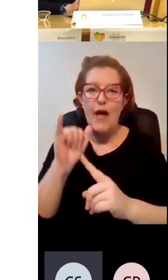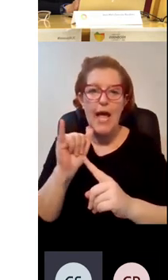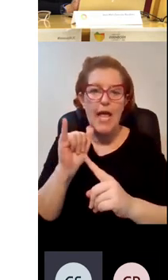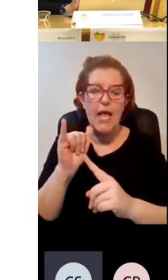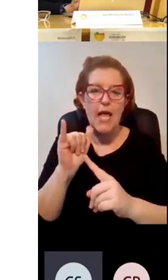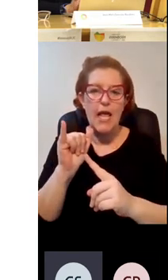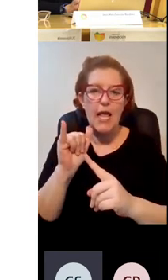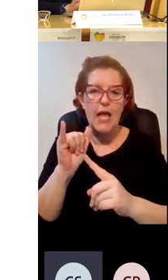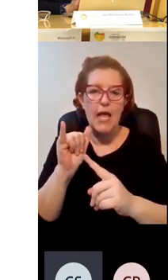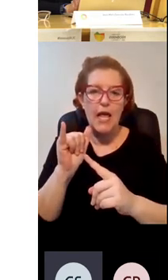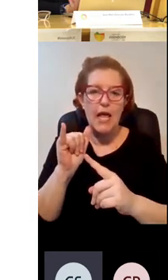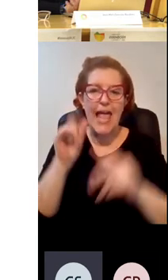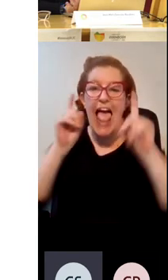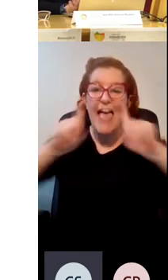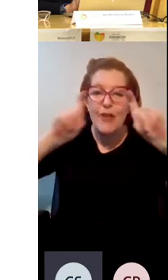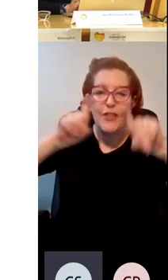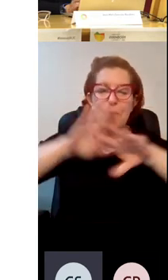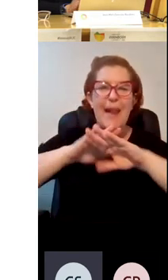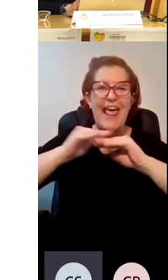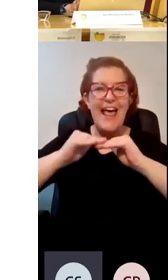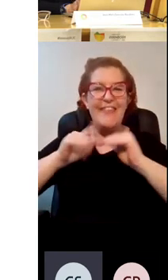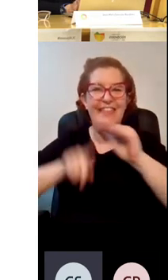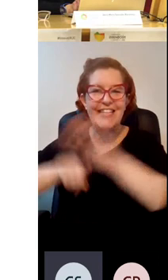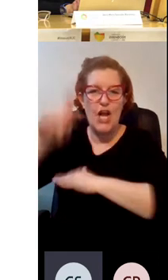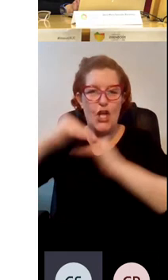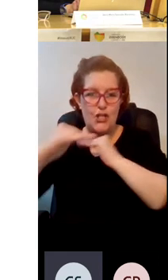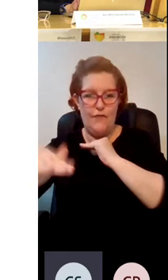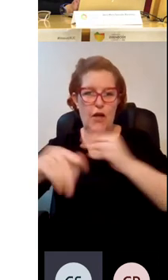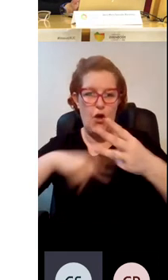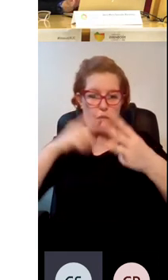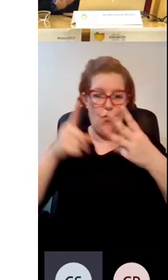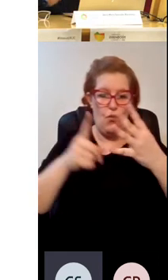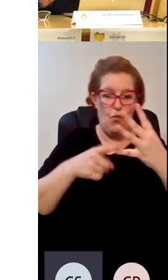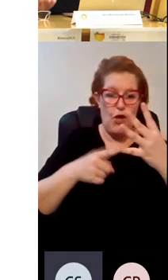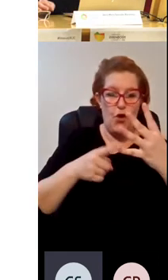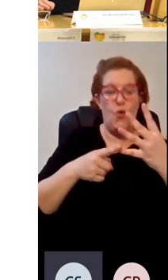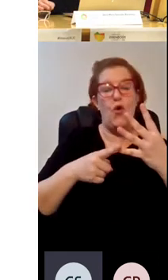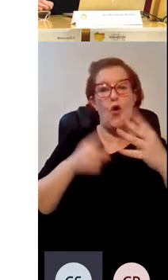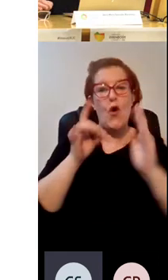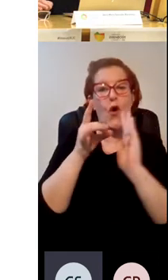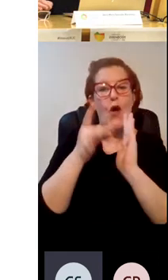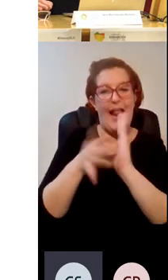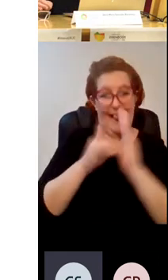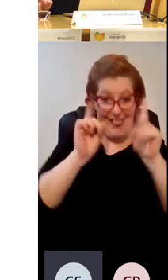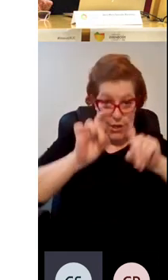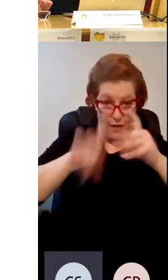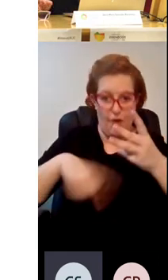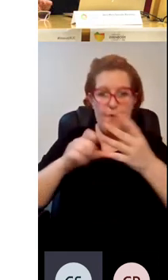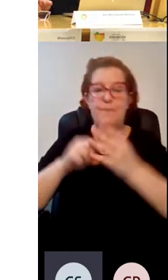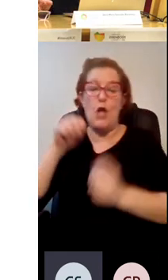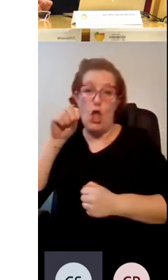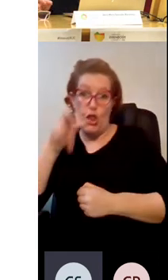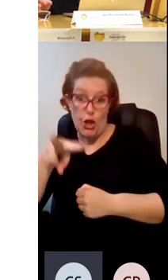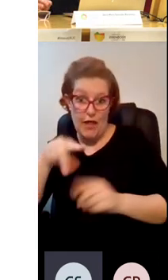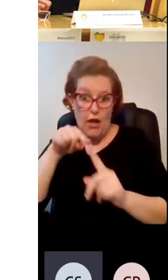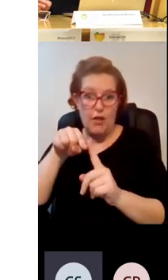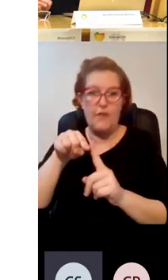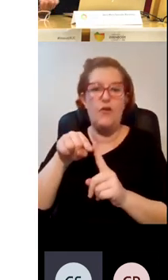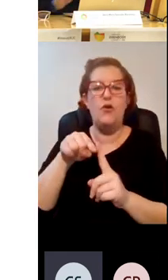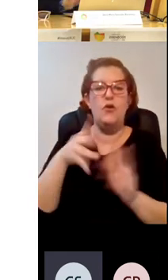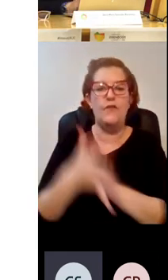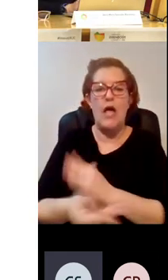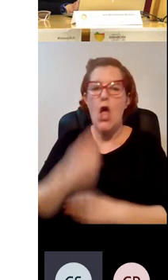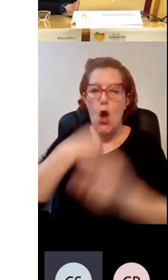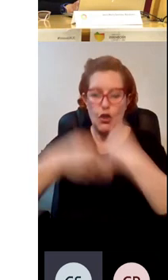objetivos de educación en desarrollo sostenible que son en el cuatro que es la educación de calidad en el doce que es el de producción y consumo responsable